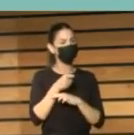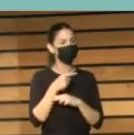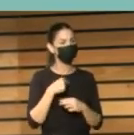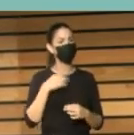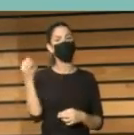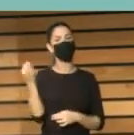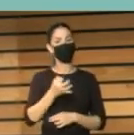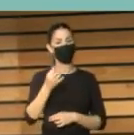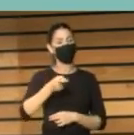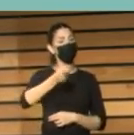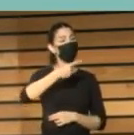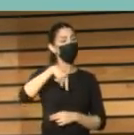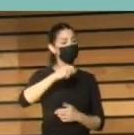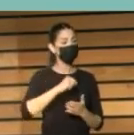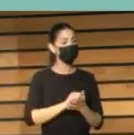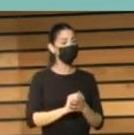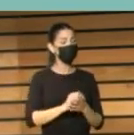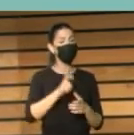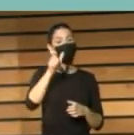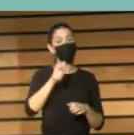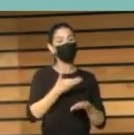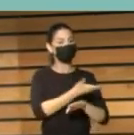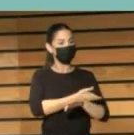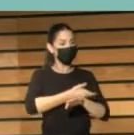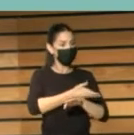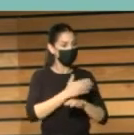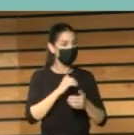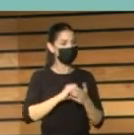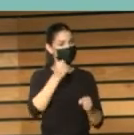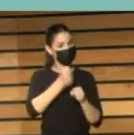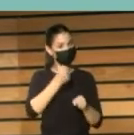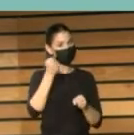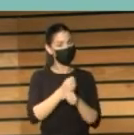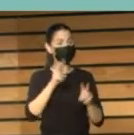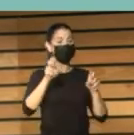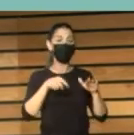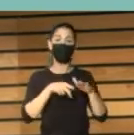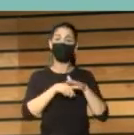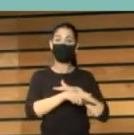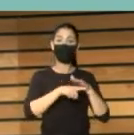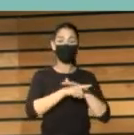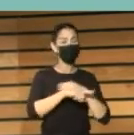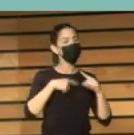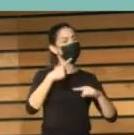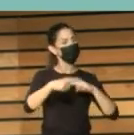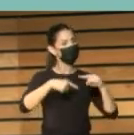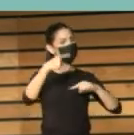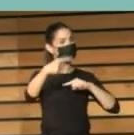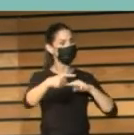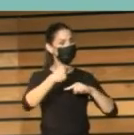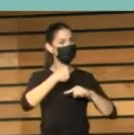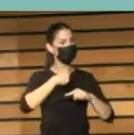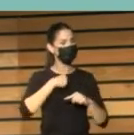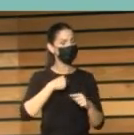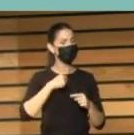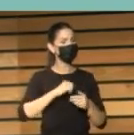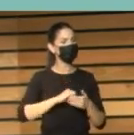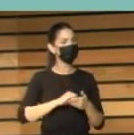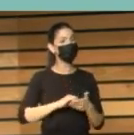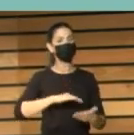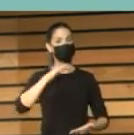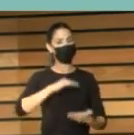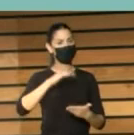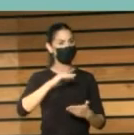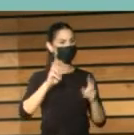funcionarios públicos y como responsables públicos en la gestión ordinaria, cada día ser capaces de diseñar una oferta